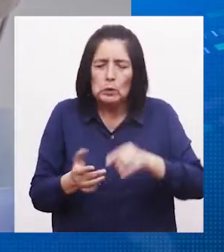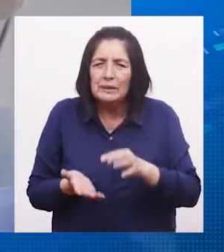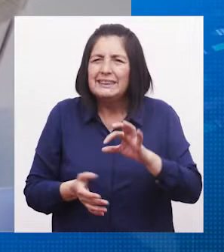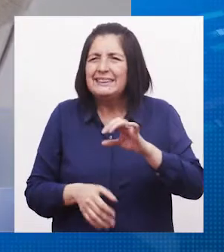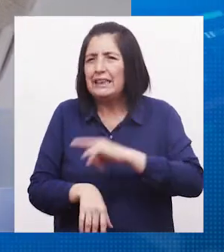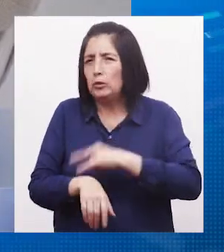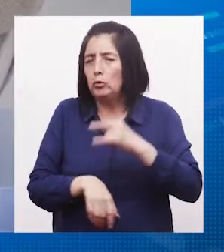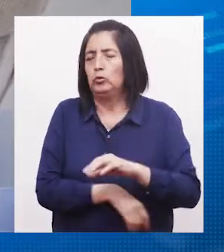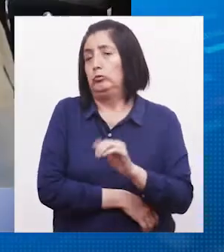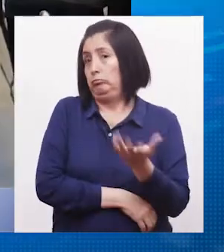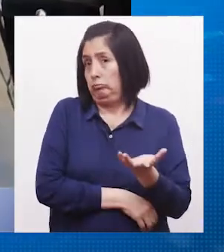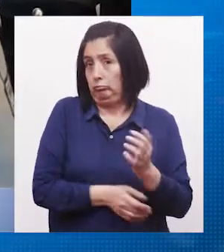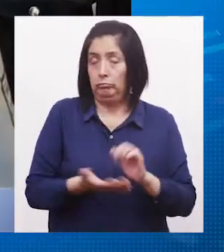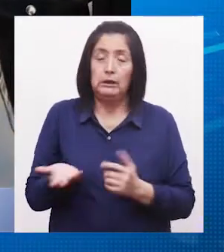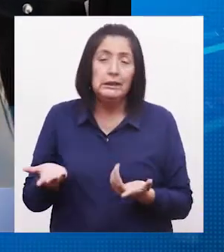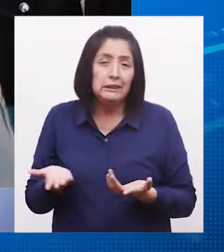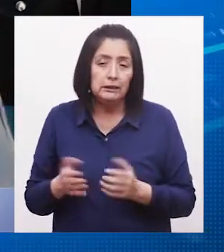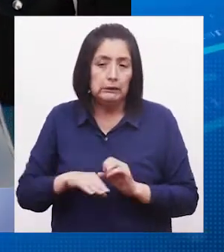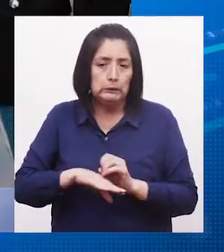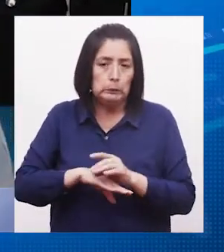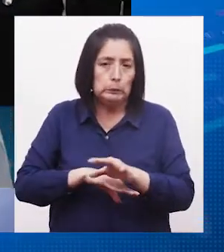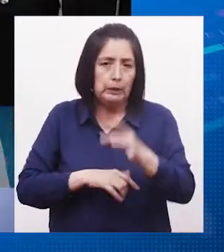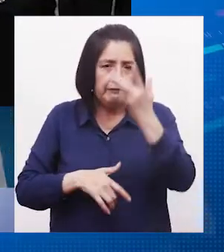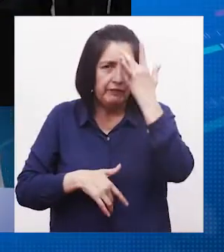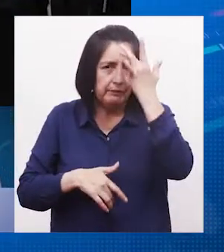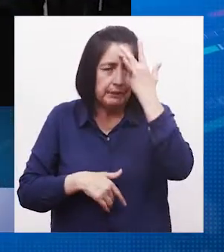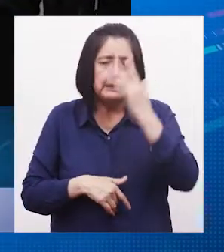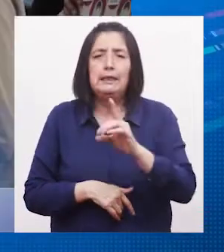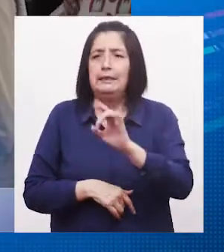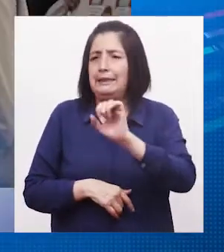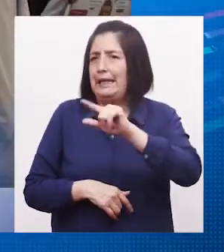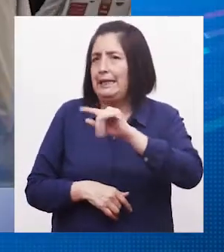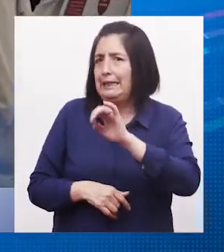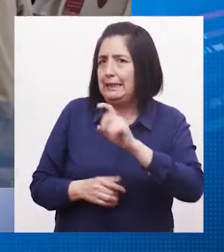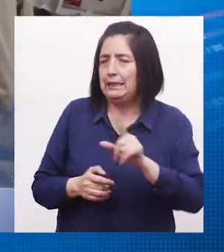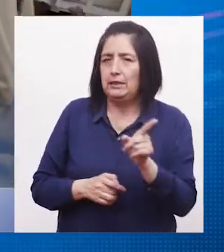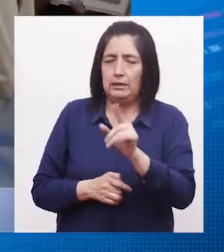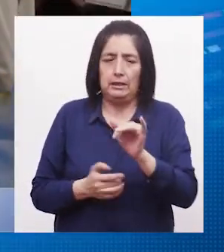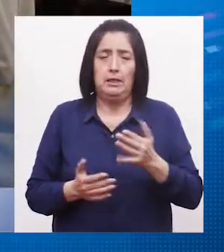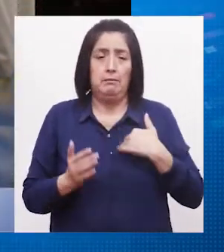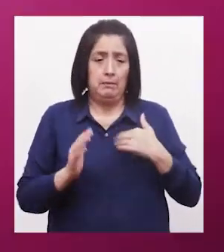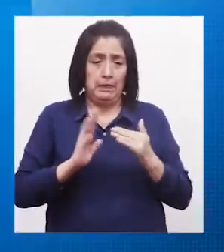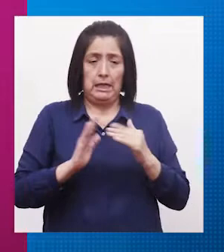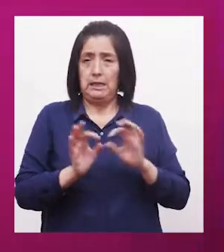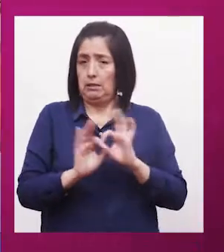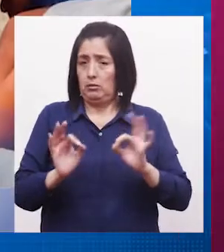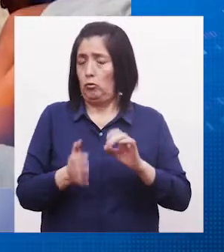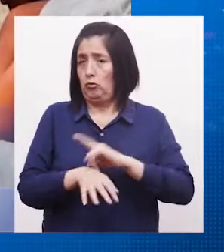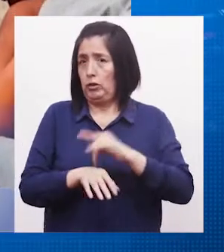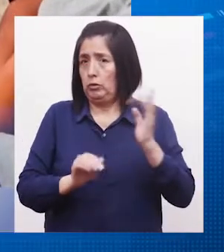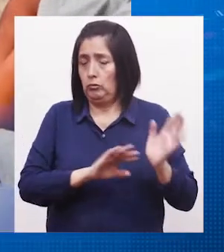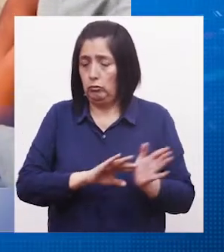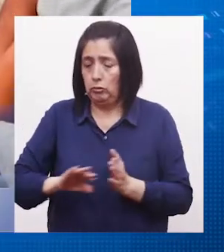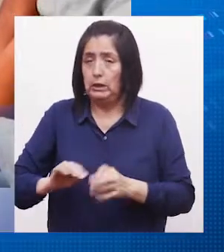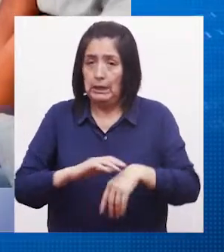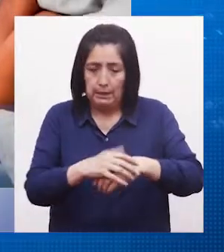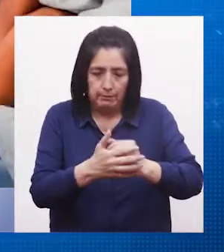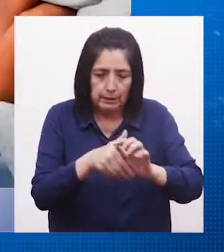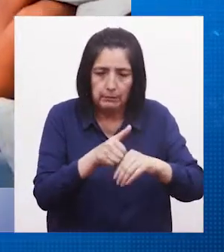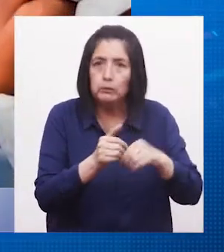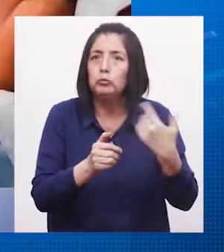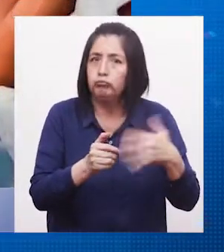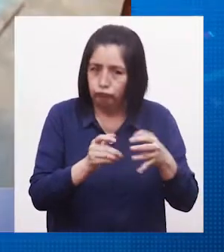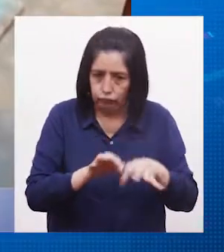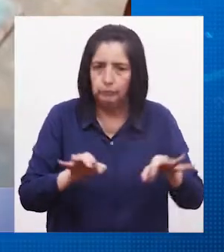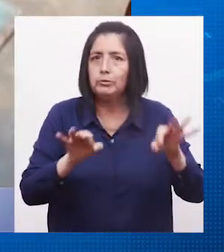zancudo Aedes aegypti Transmisor del dengue, psique y chikungunya Mi casa sin zancudos El lavado de manos es importante